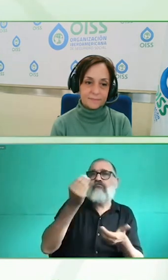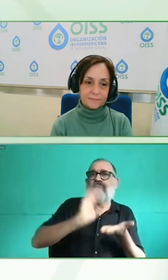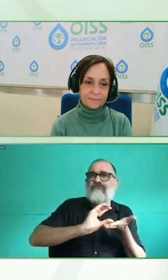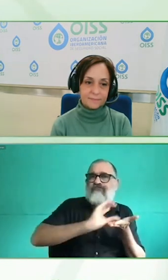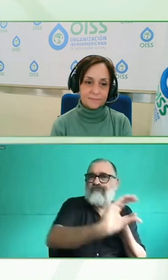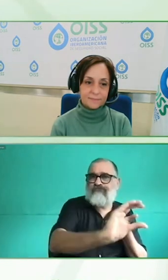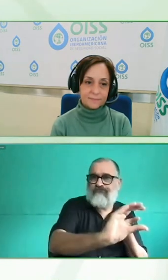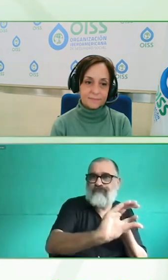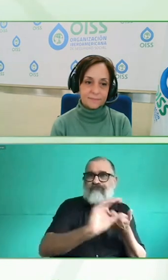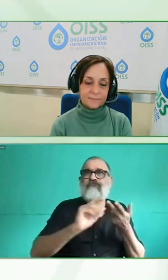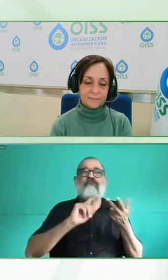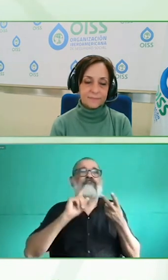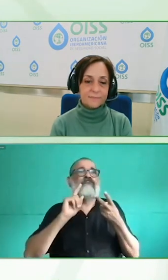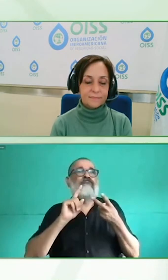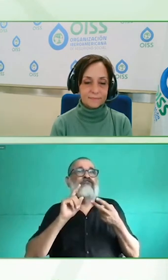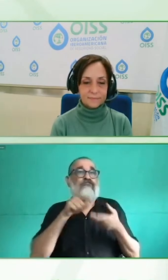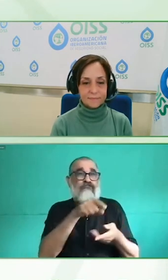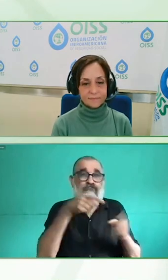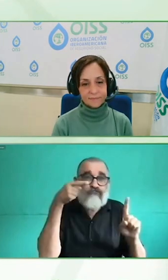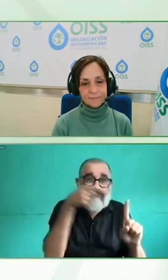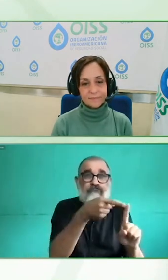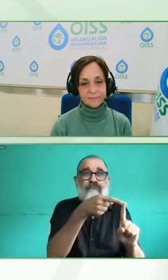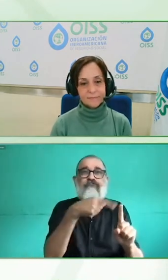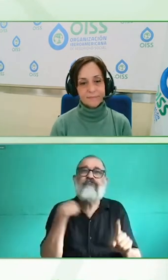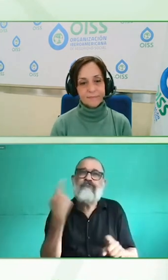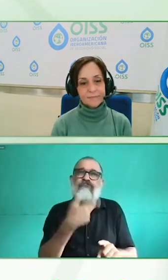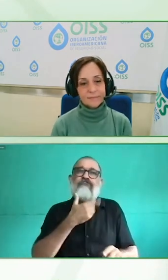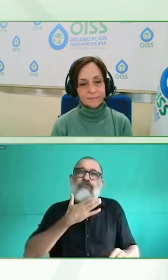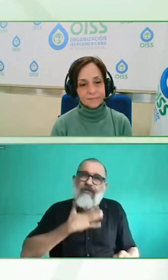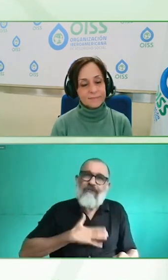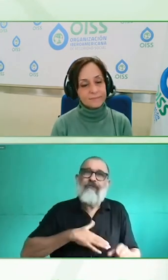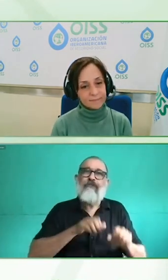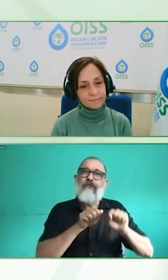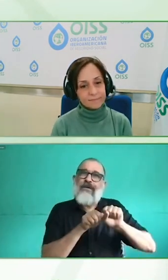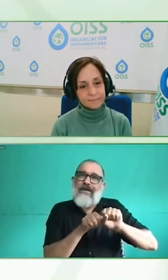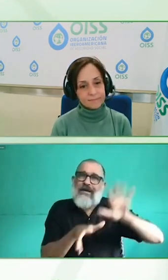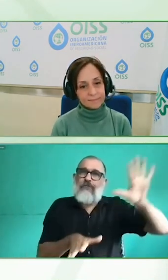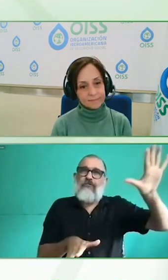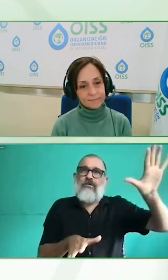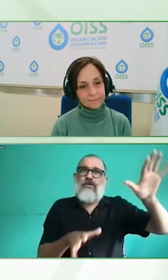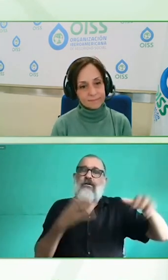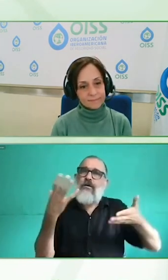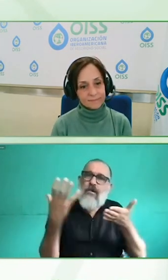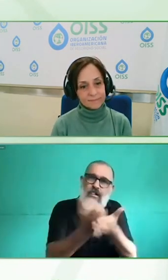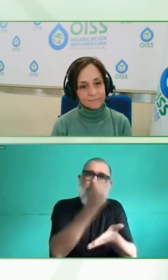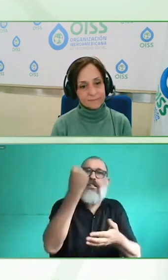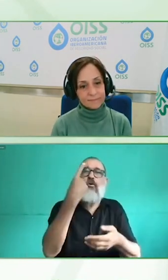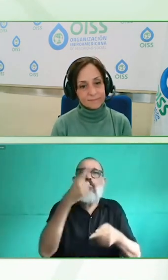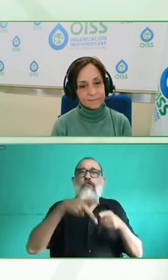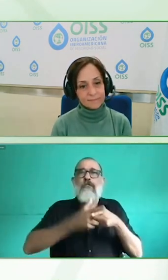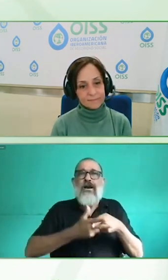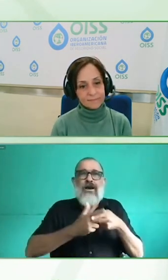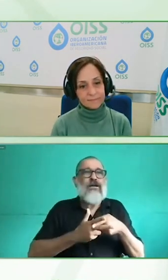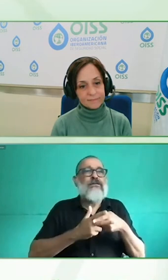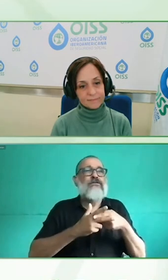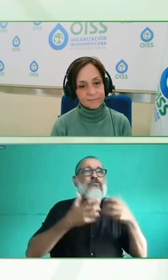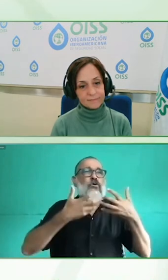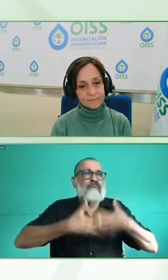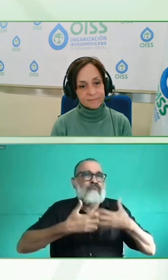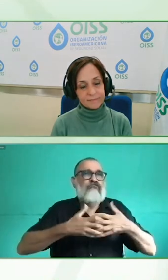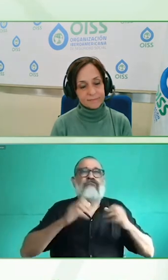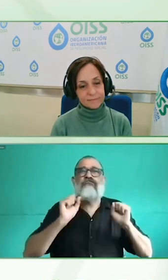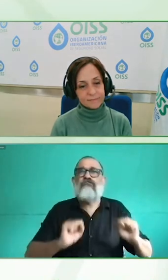generar un producto específico de crédito, ¿no? O a través de la entidad pública creando algún mecanismo típico perdón, de